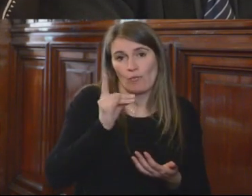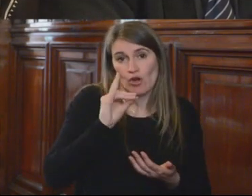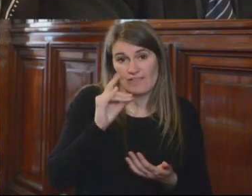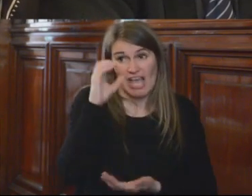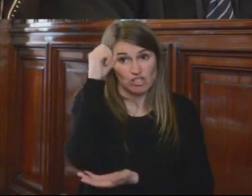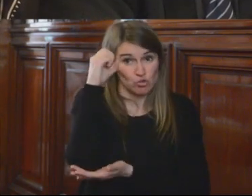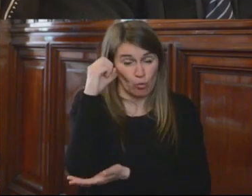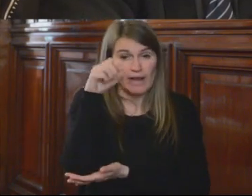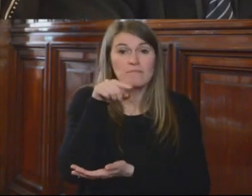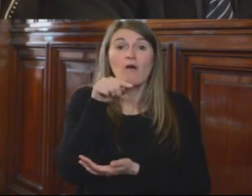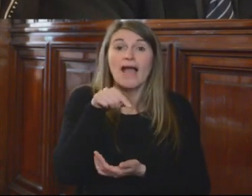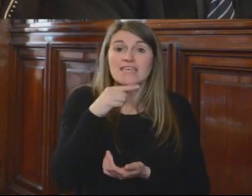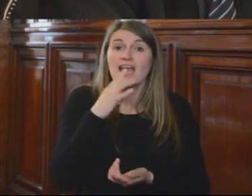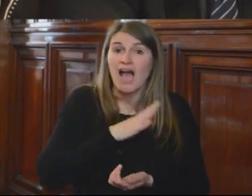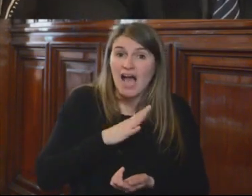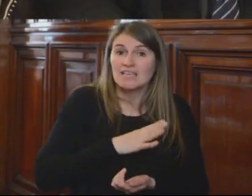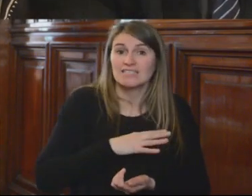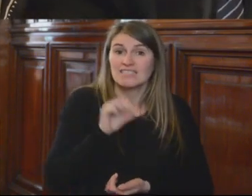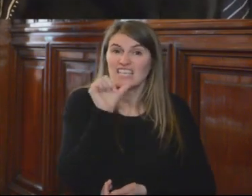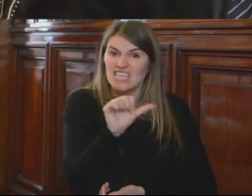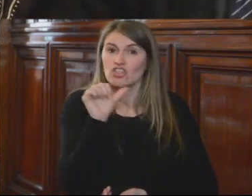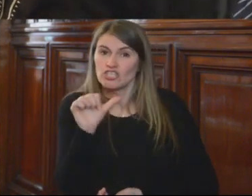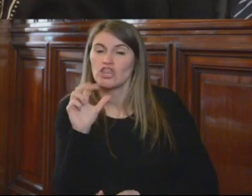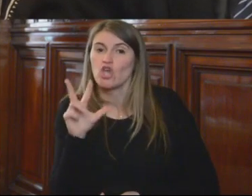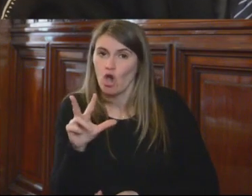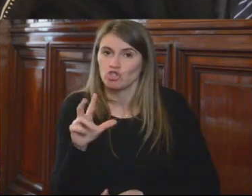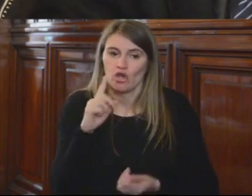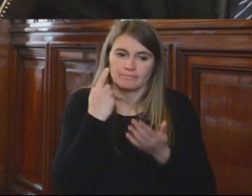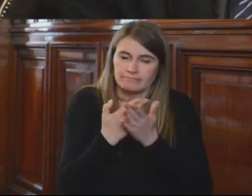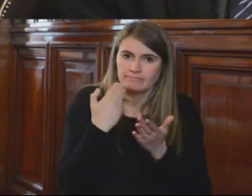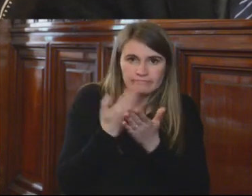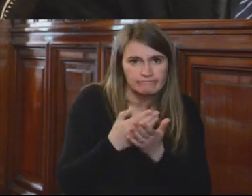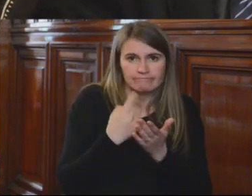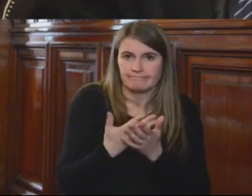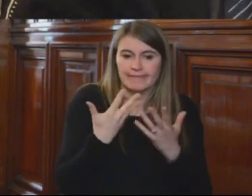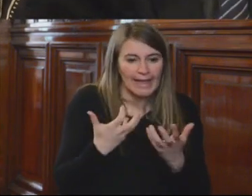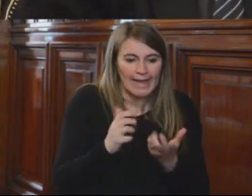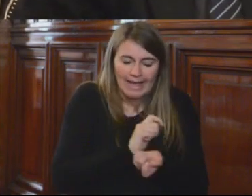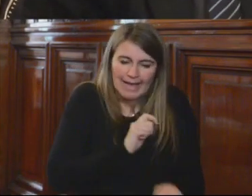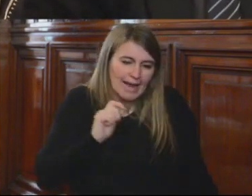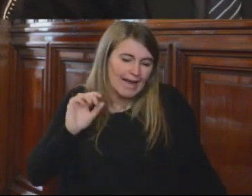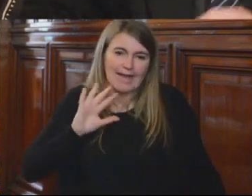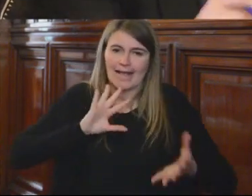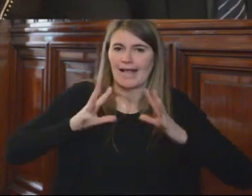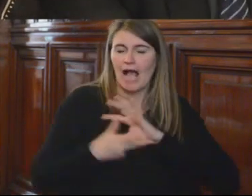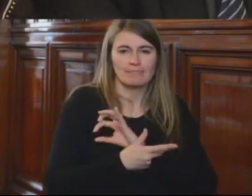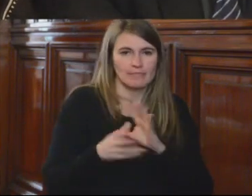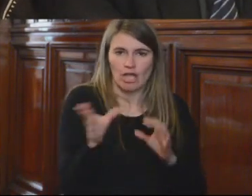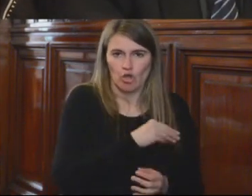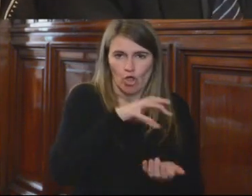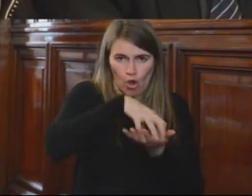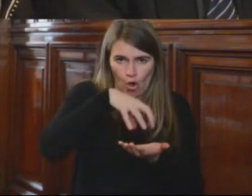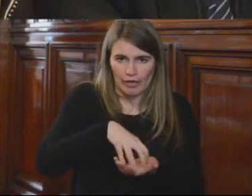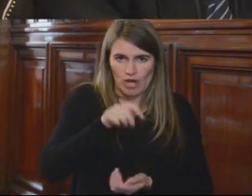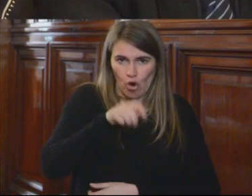668 conclusiones para refundar el órgano judicial, para revolucionar el sistema judicial que en este momento tiene